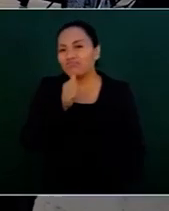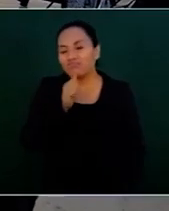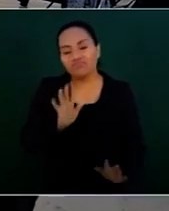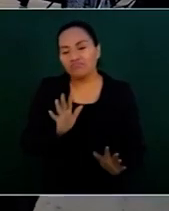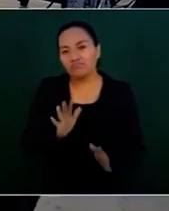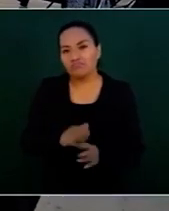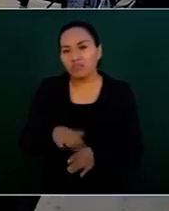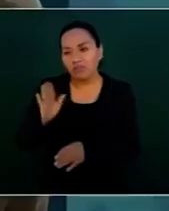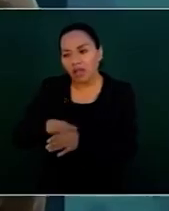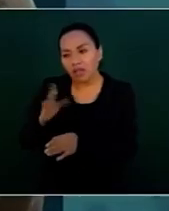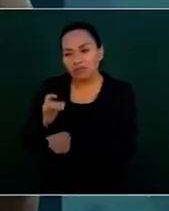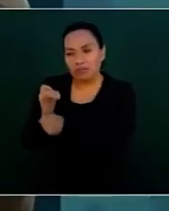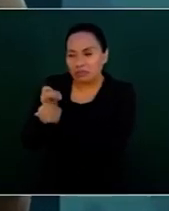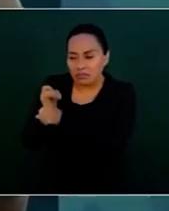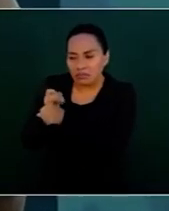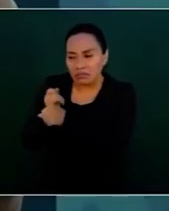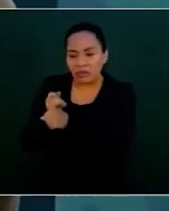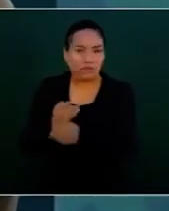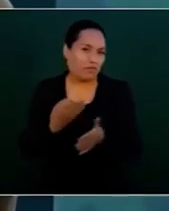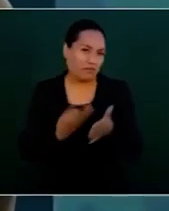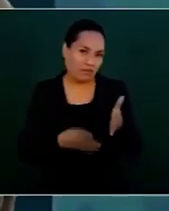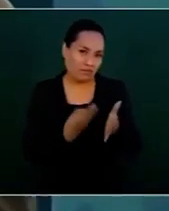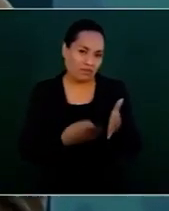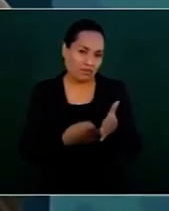si va a